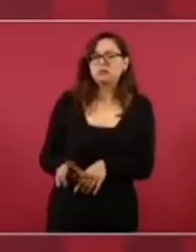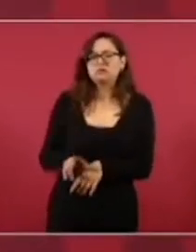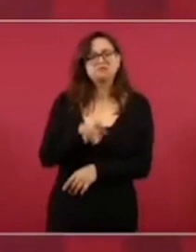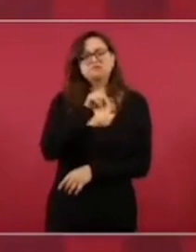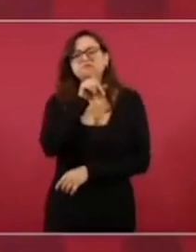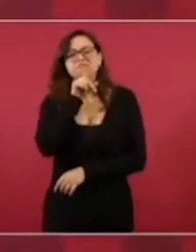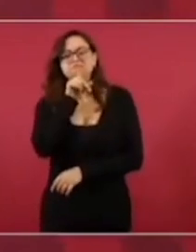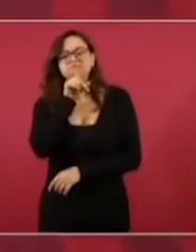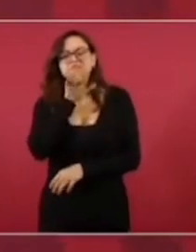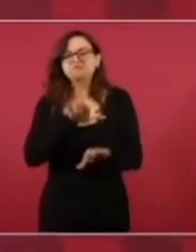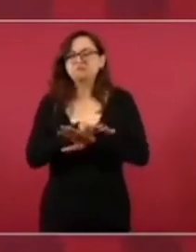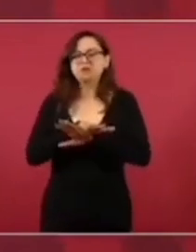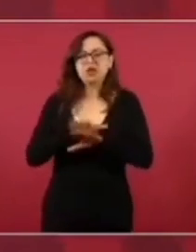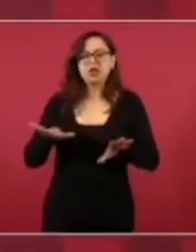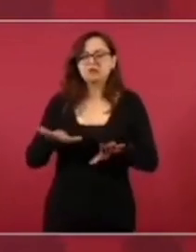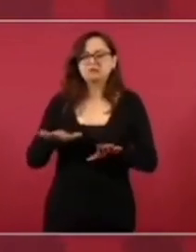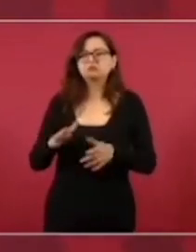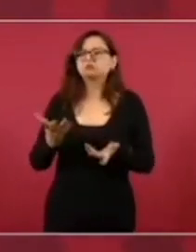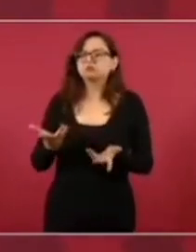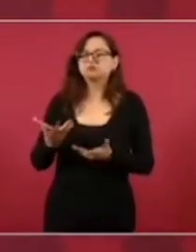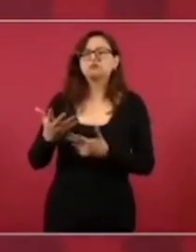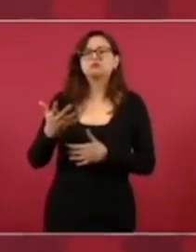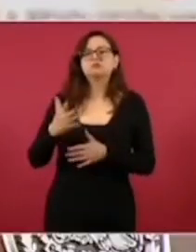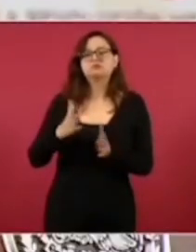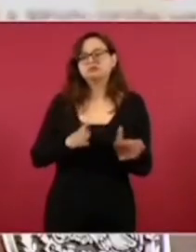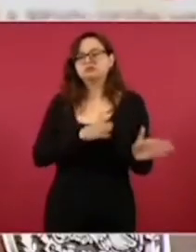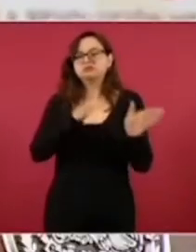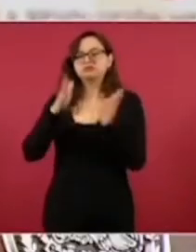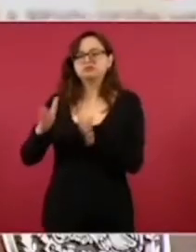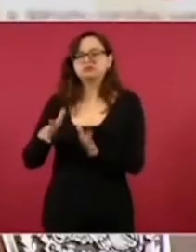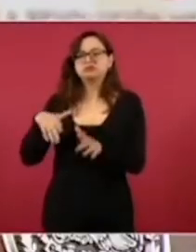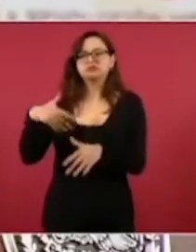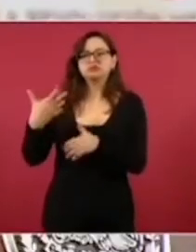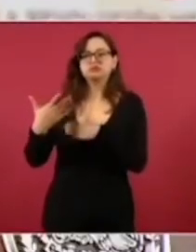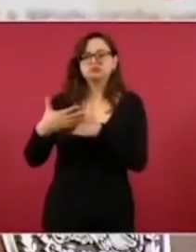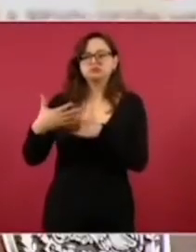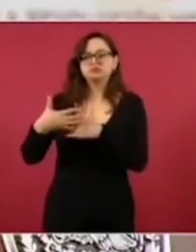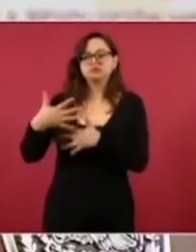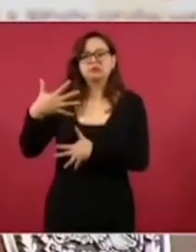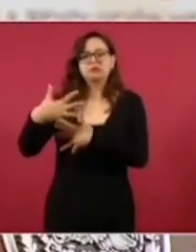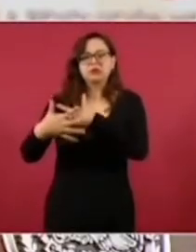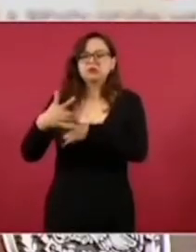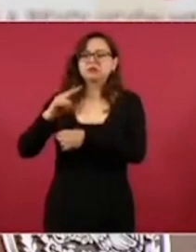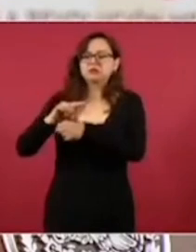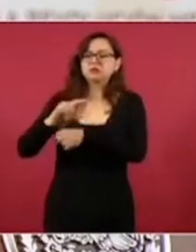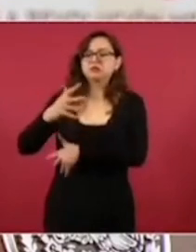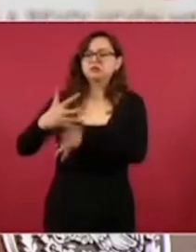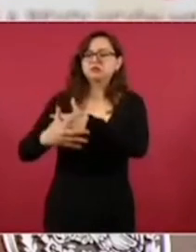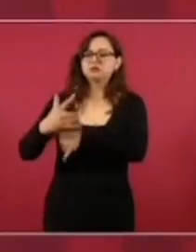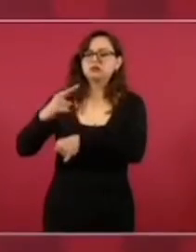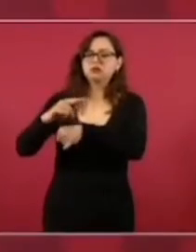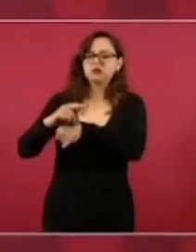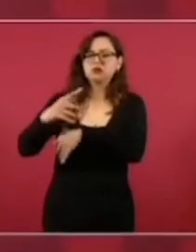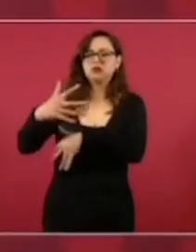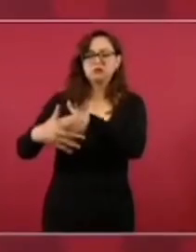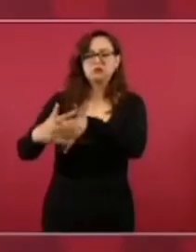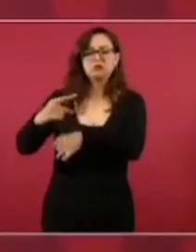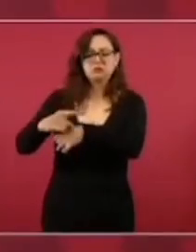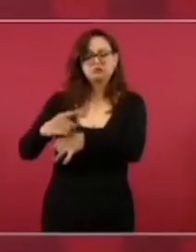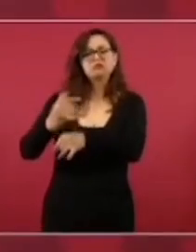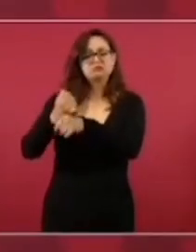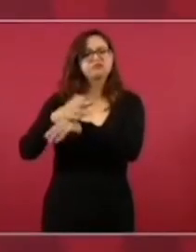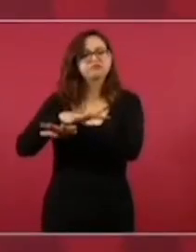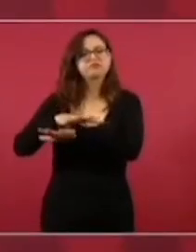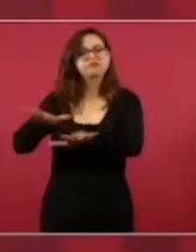a la construcción del nuevo sistema de salud pública, lo que